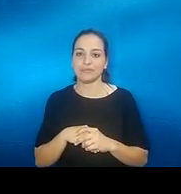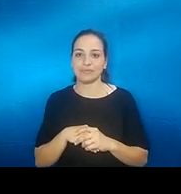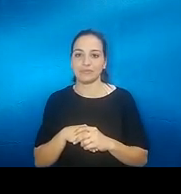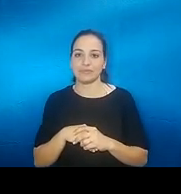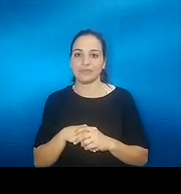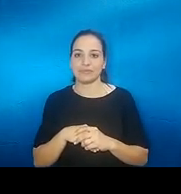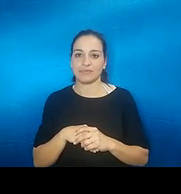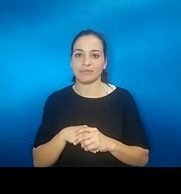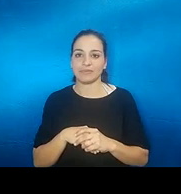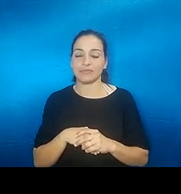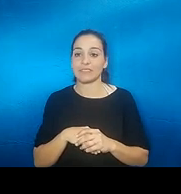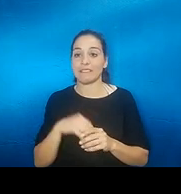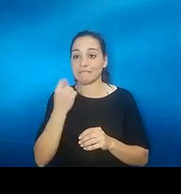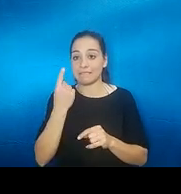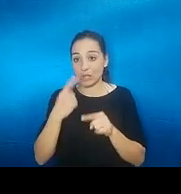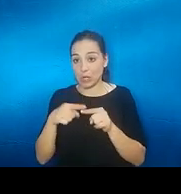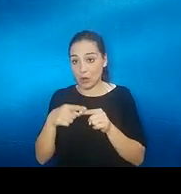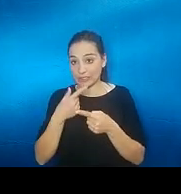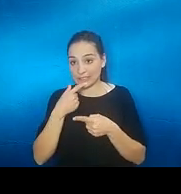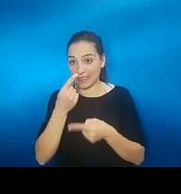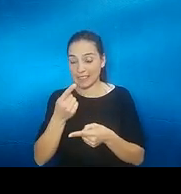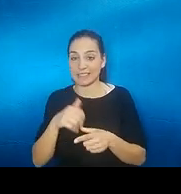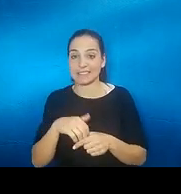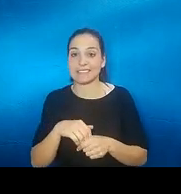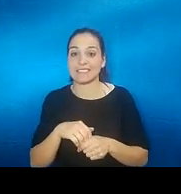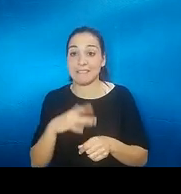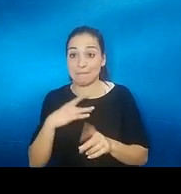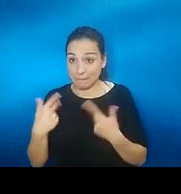quería decir una cosita puedo